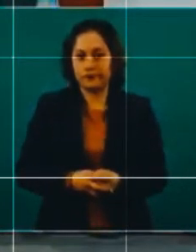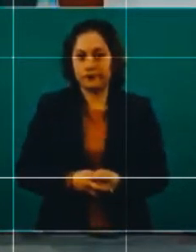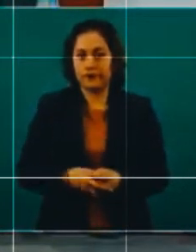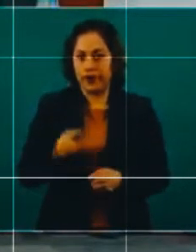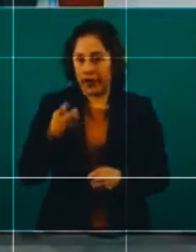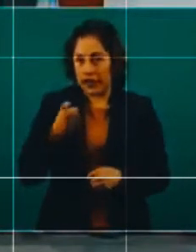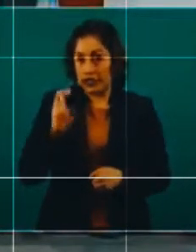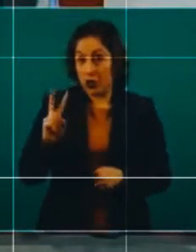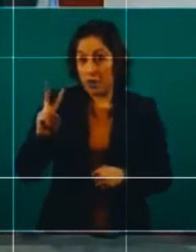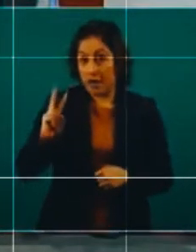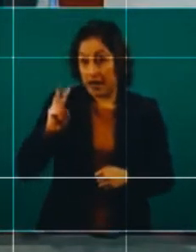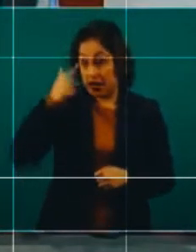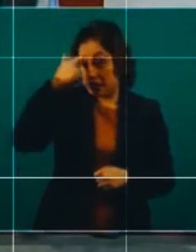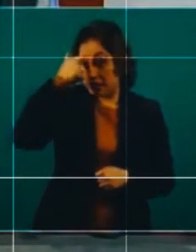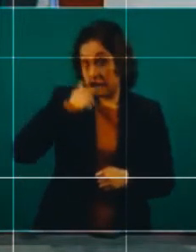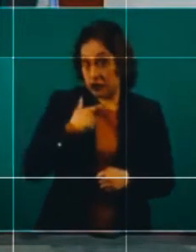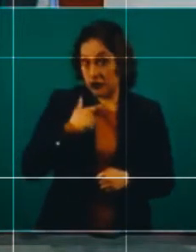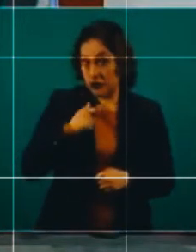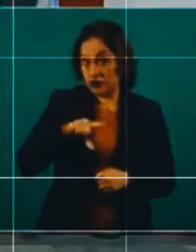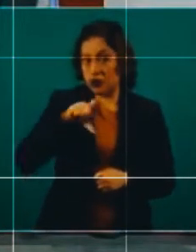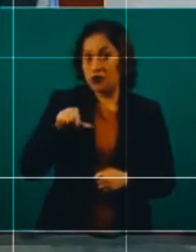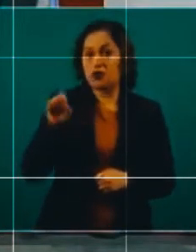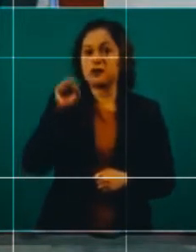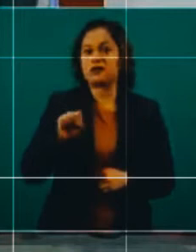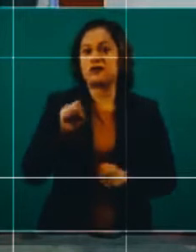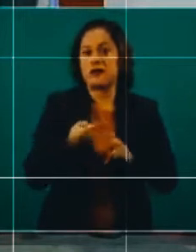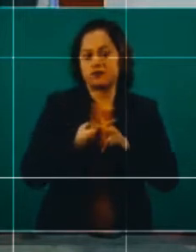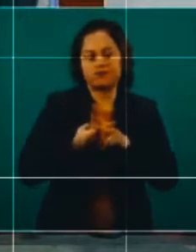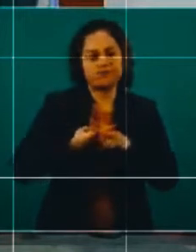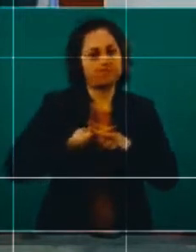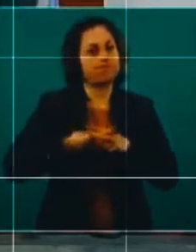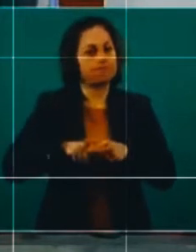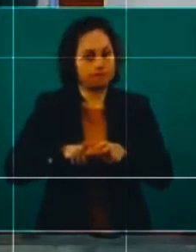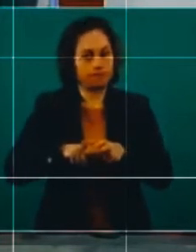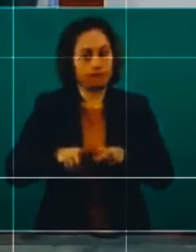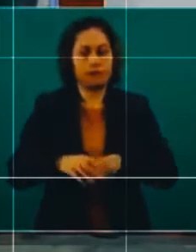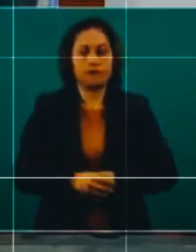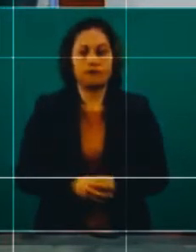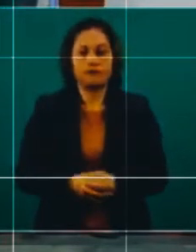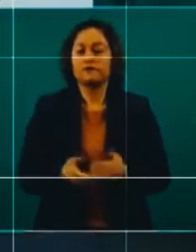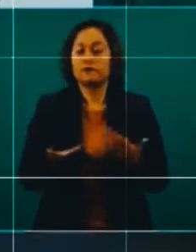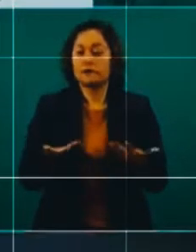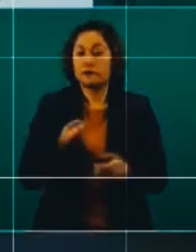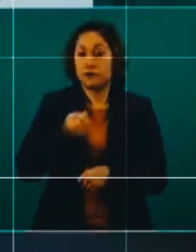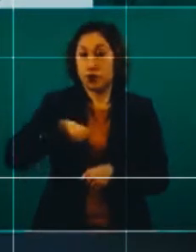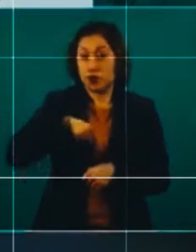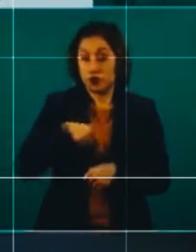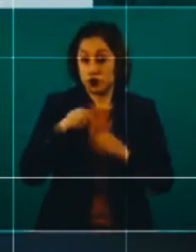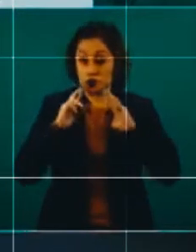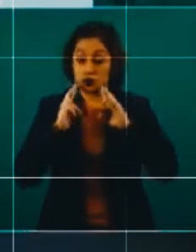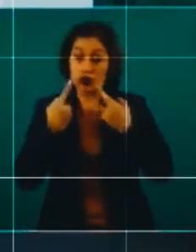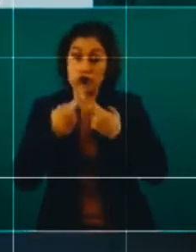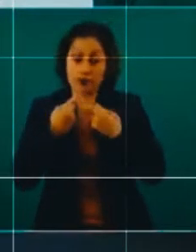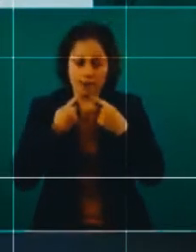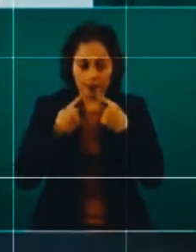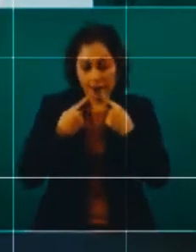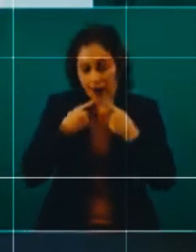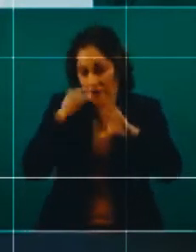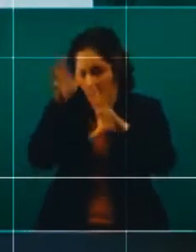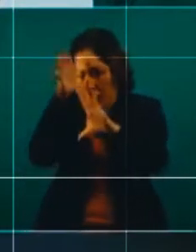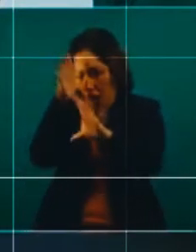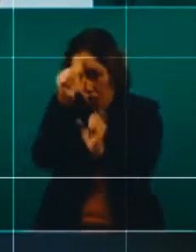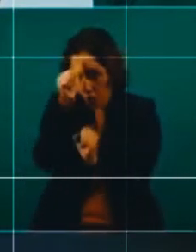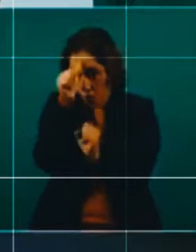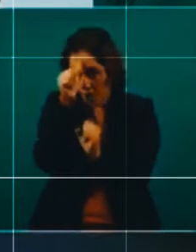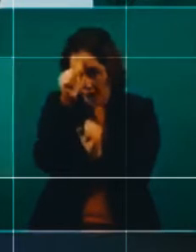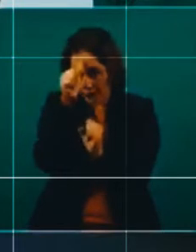viernes en la noche y empezó a operar el sábado. De esa manera llegamos a un acuerdo de cómo íbamos